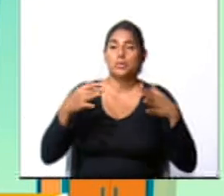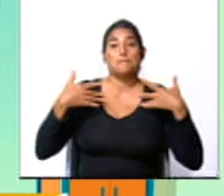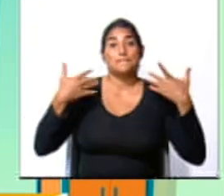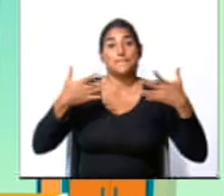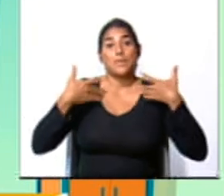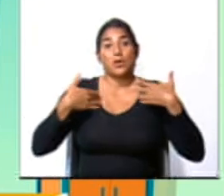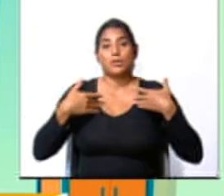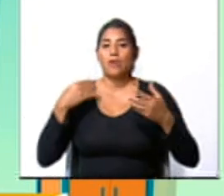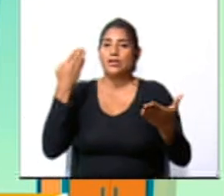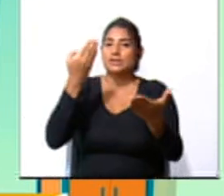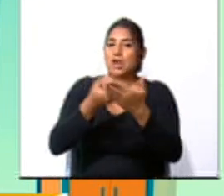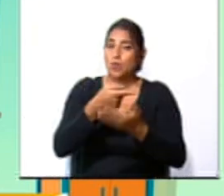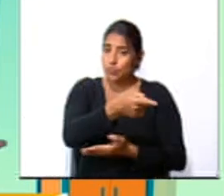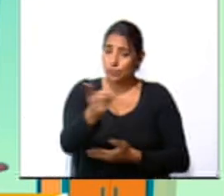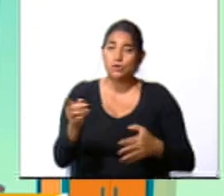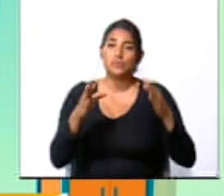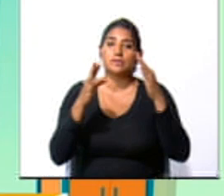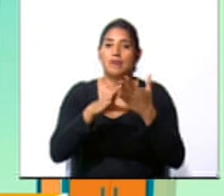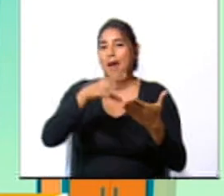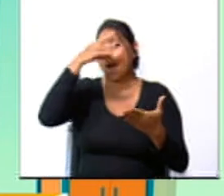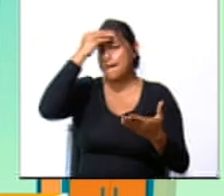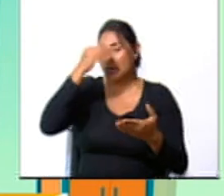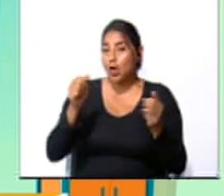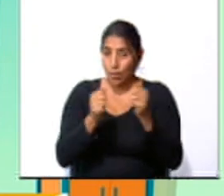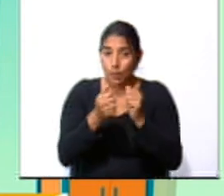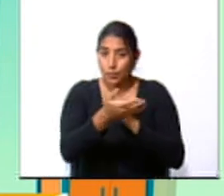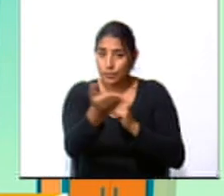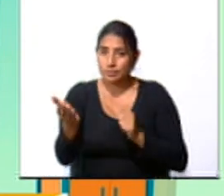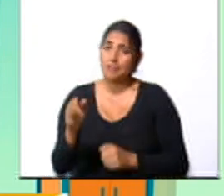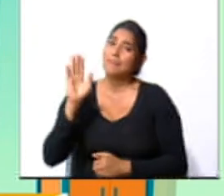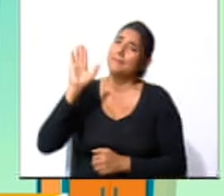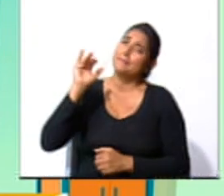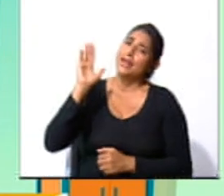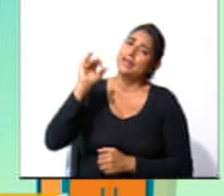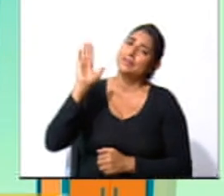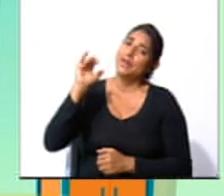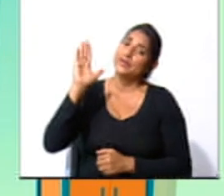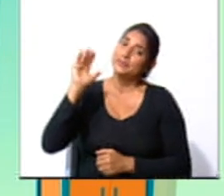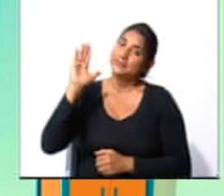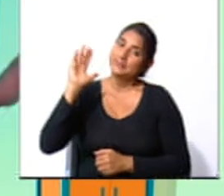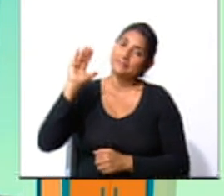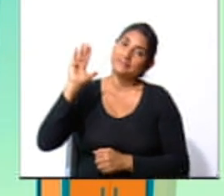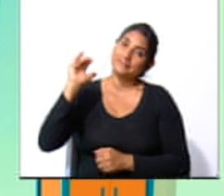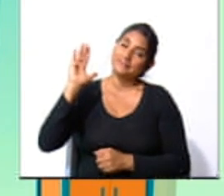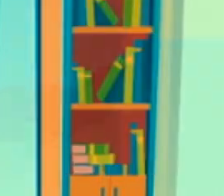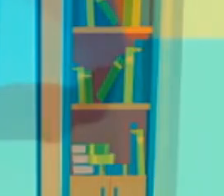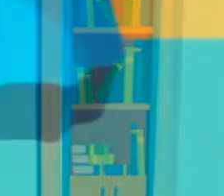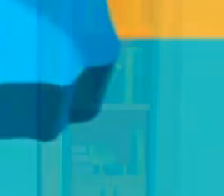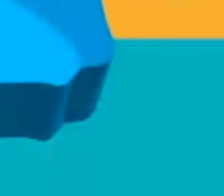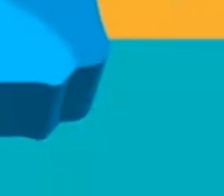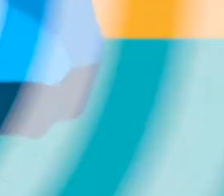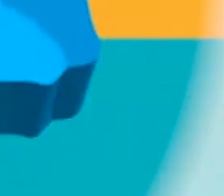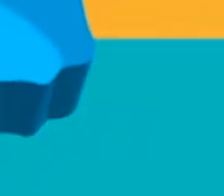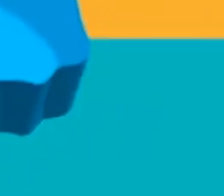contenta de haber llegado a sus hogares y de aprender con ustedes. Me despido. ¡Hasta luego! ¡Gracias!